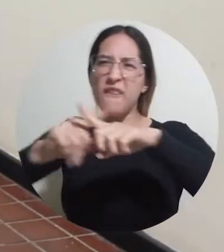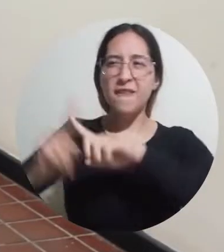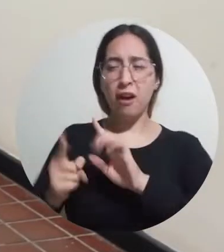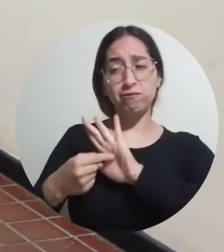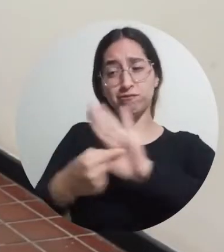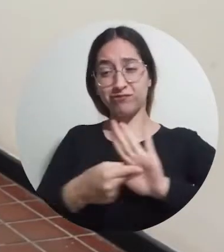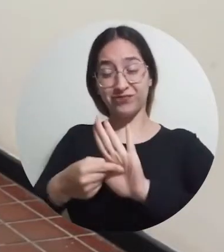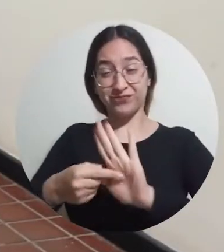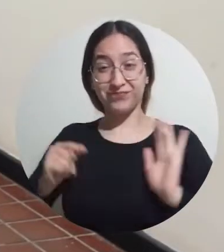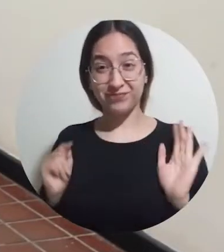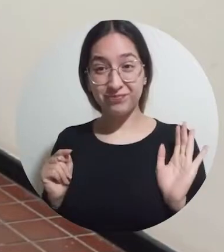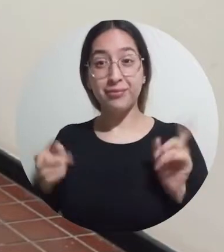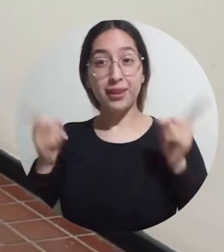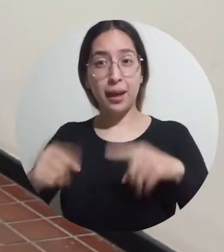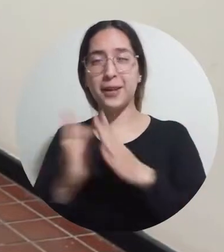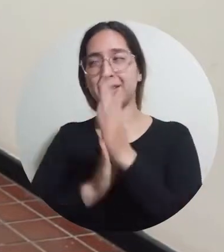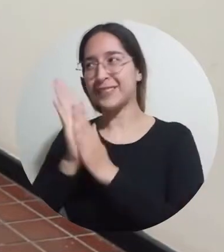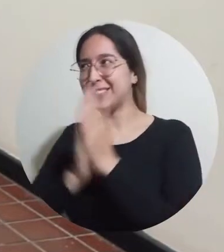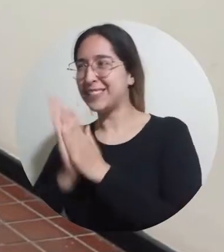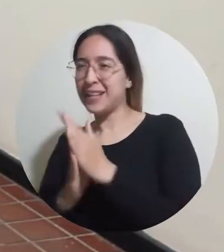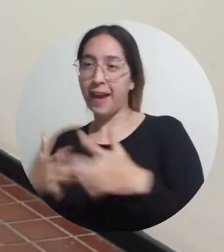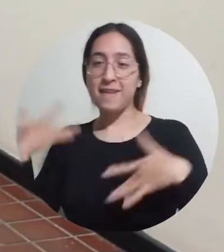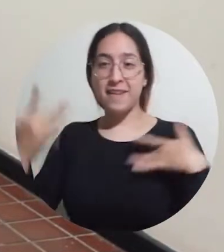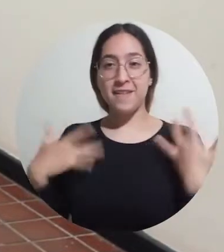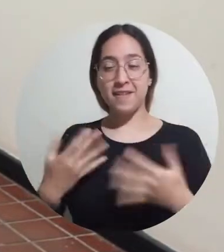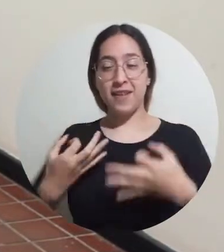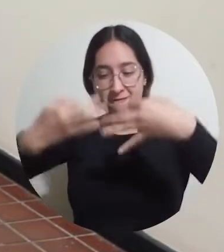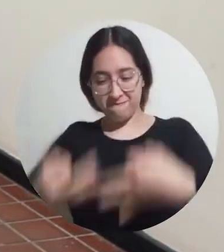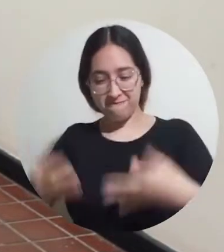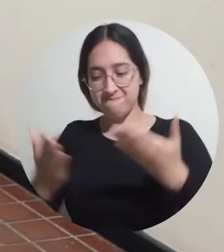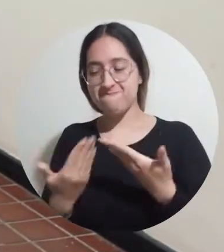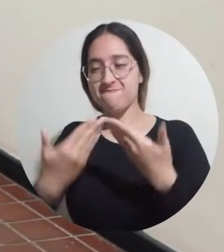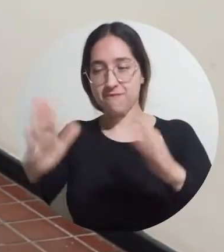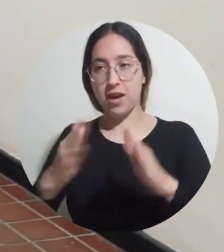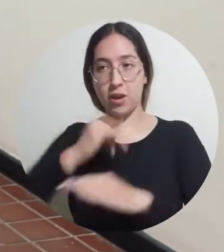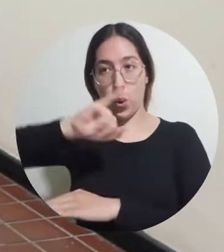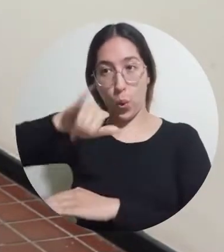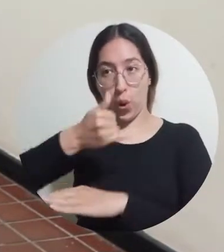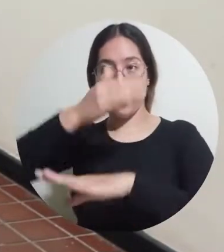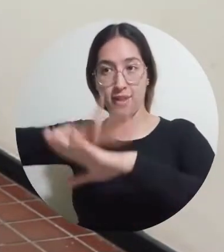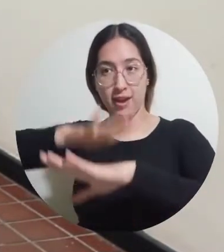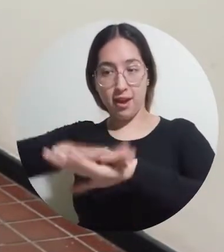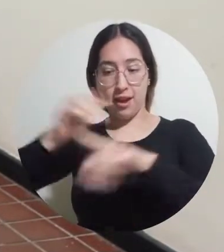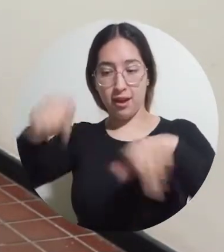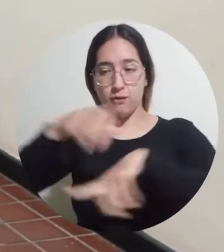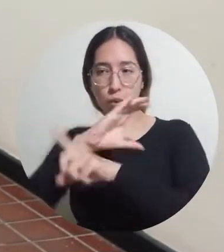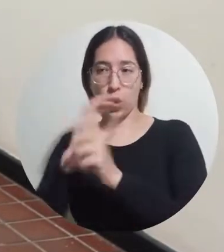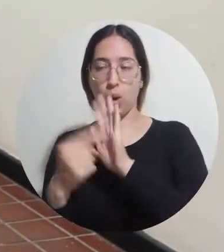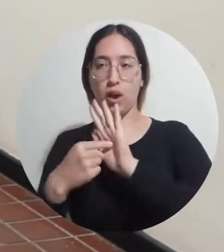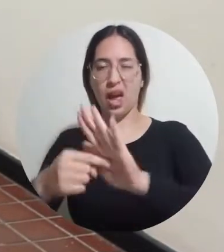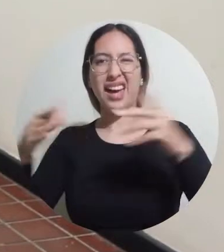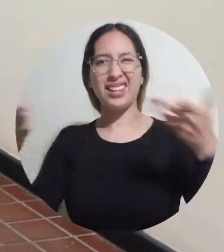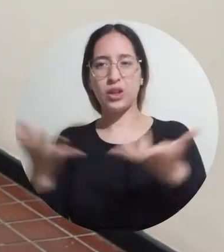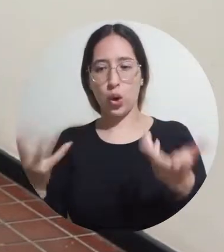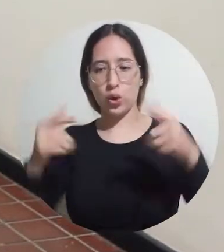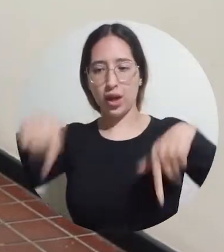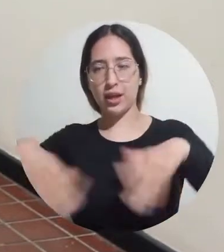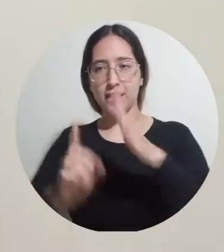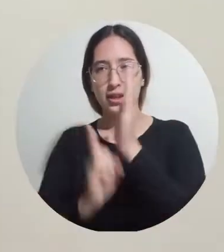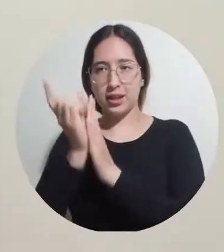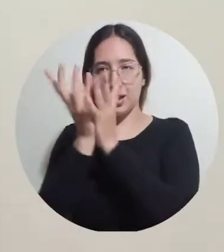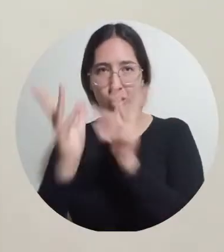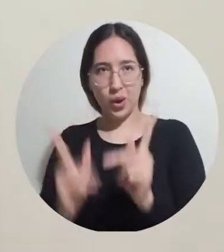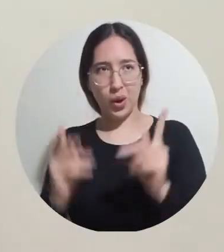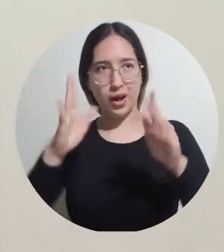de esta apertura de los Jueves Culturales aquí en la Terraza de Desarrollo Estudiantil, en la Terraza Cultural.